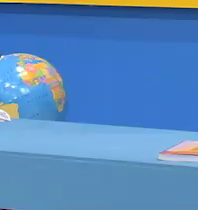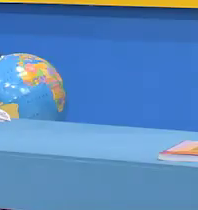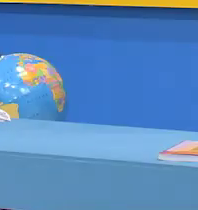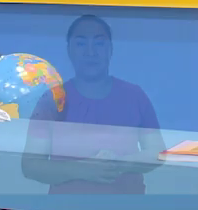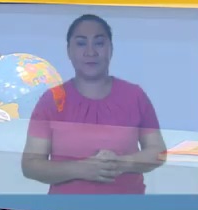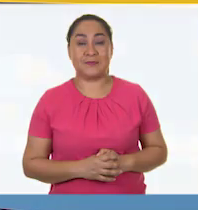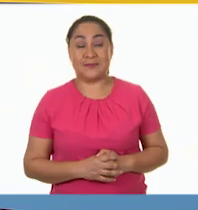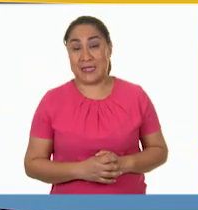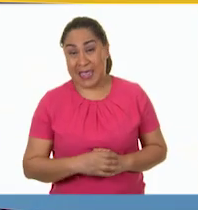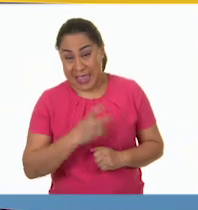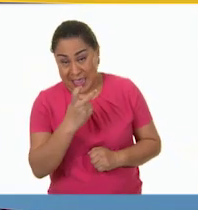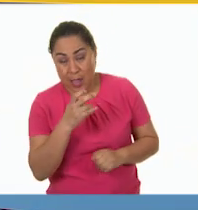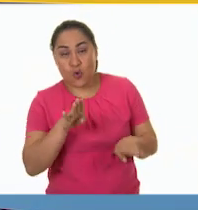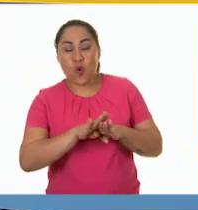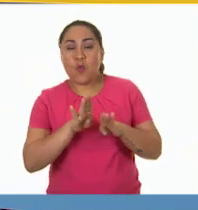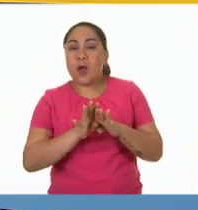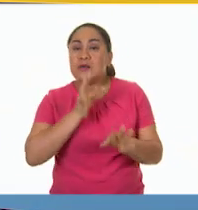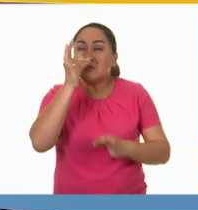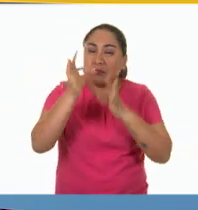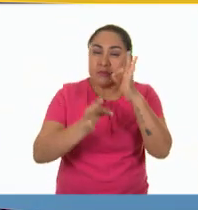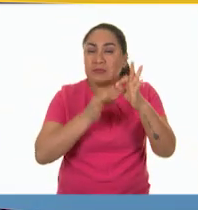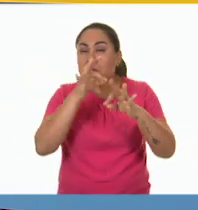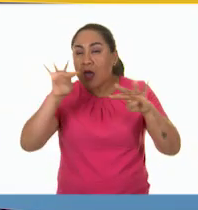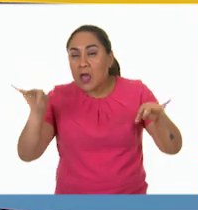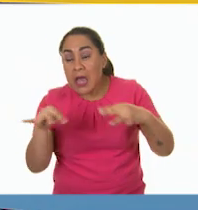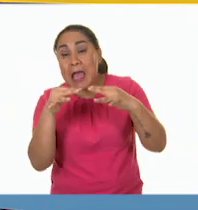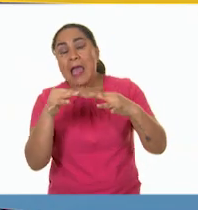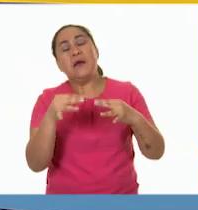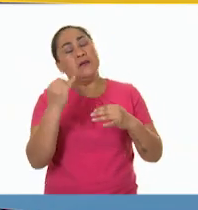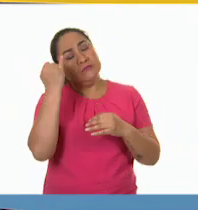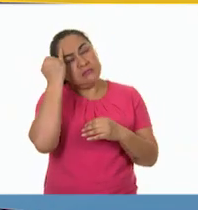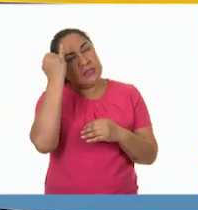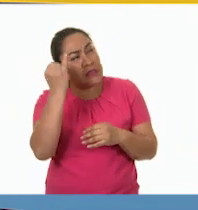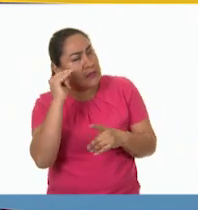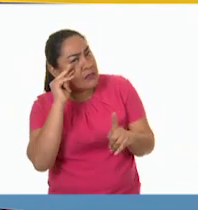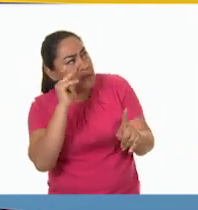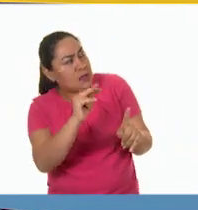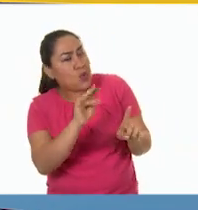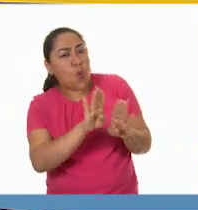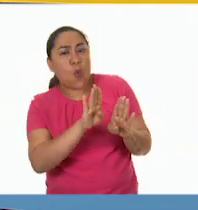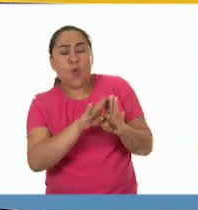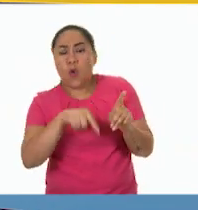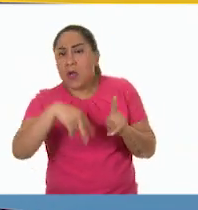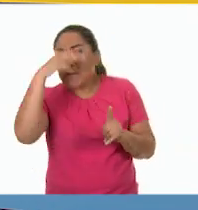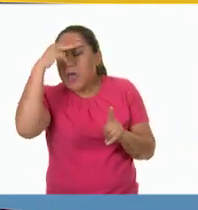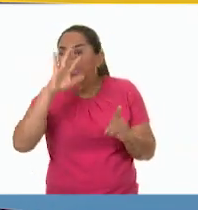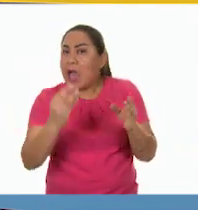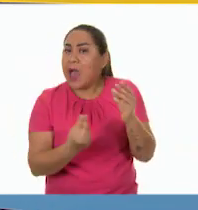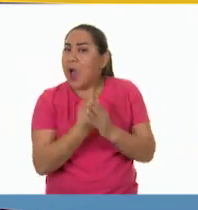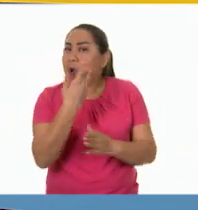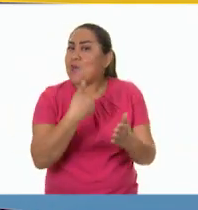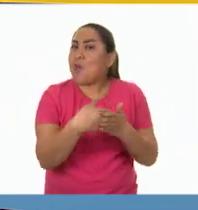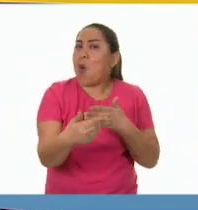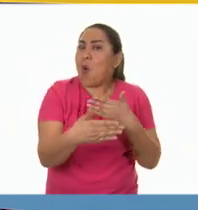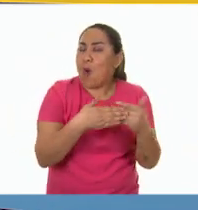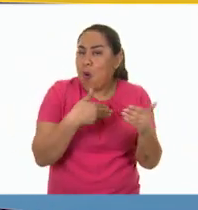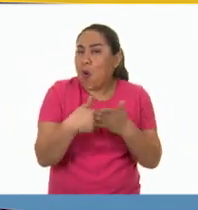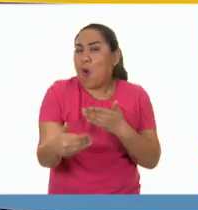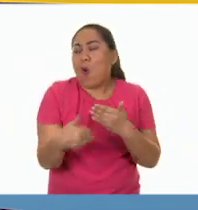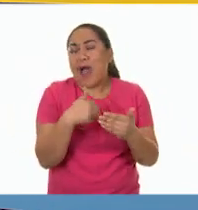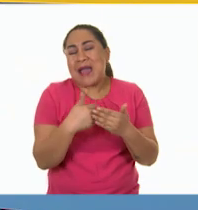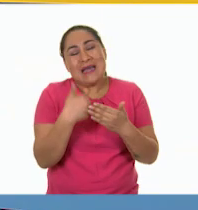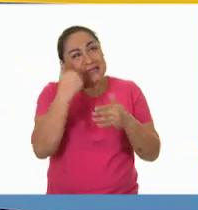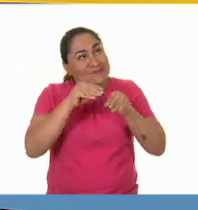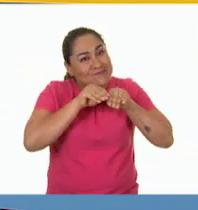Por medio de estos anuncios publicitarios, fue que se logró crear una imagen de este México industrializado y moderno que tanto buscaban